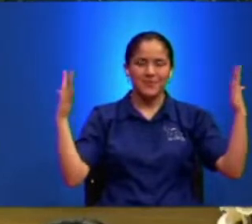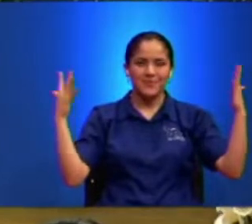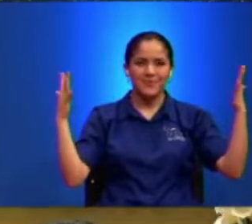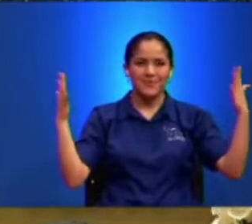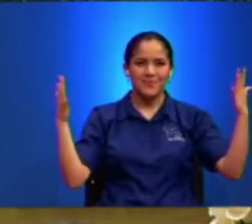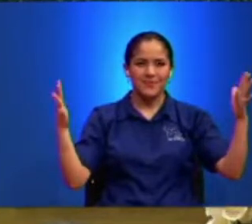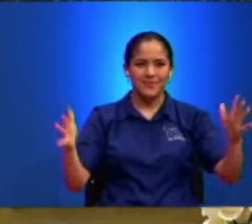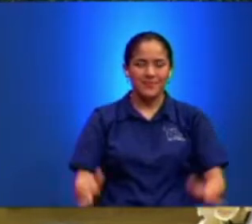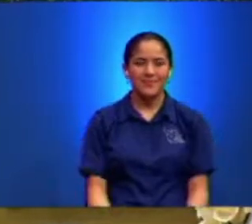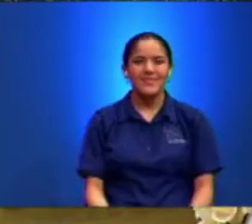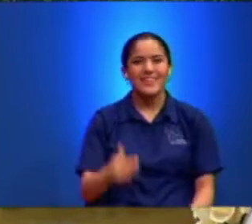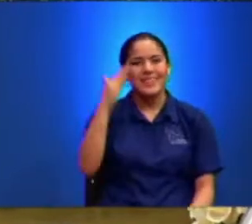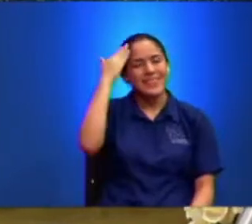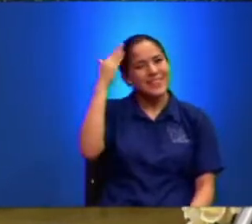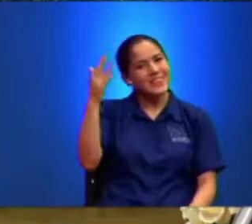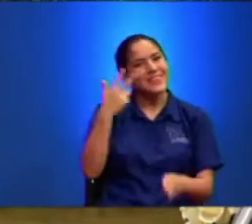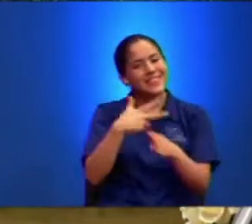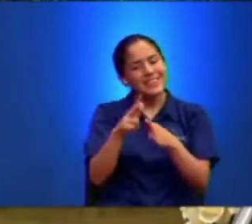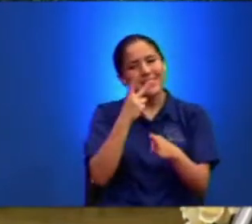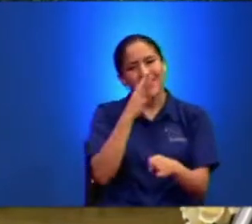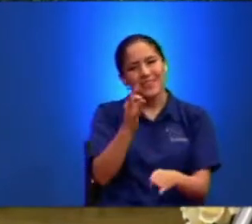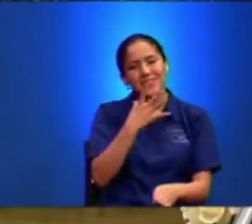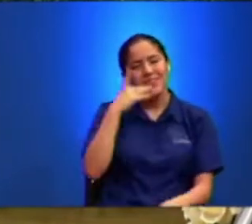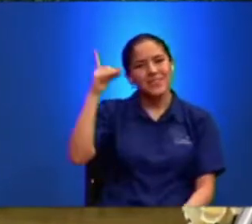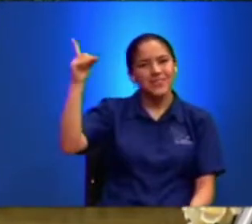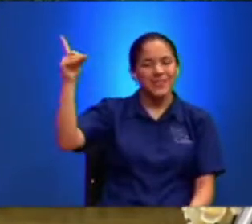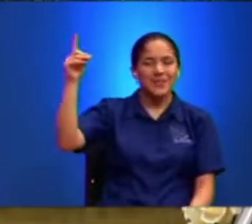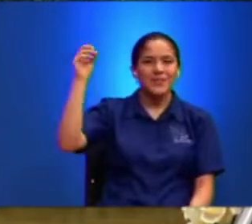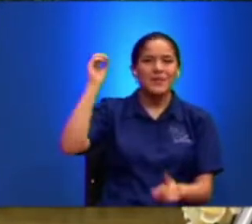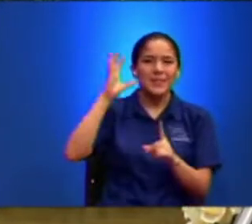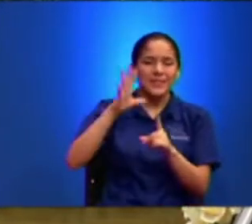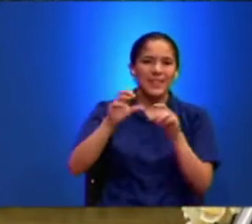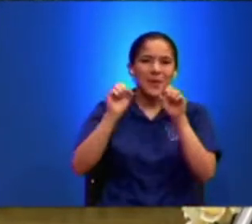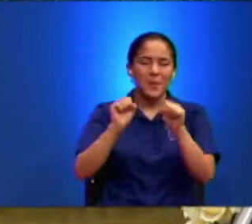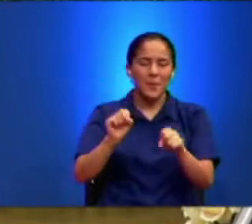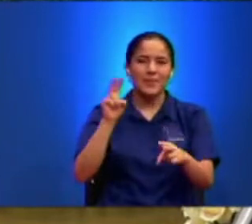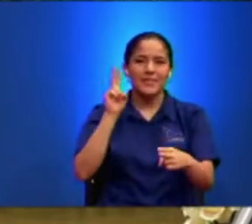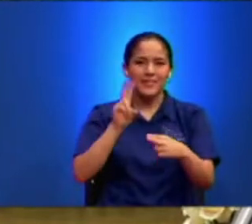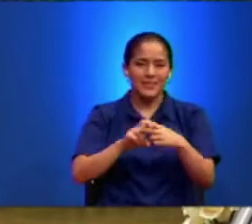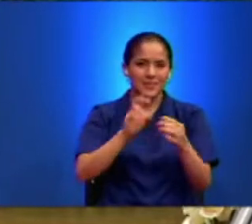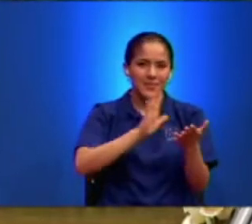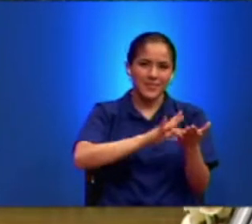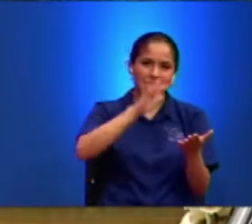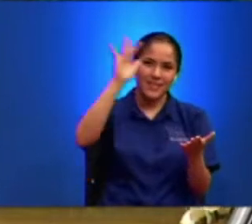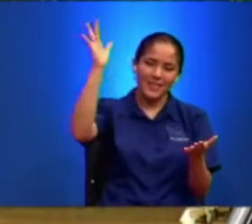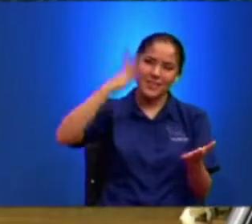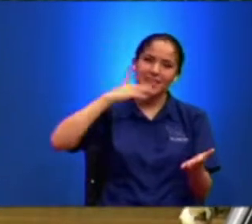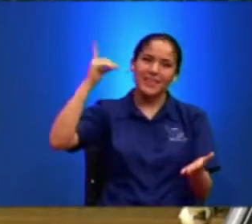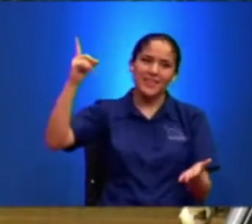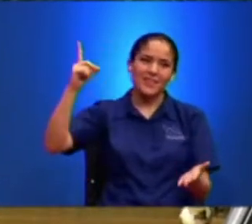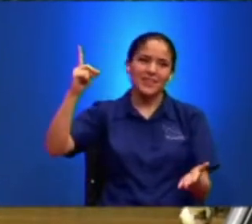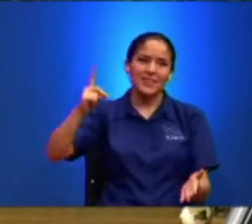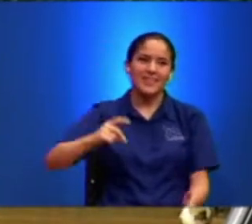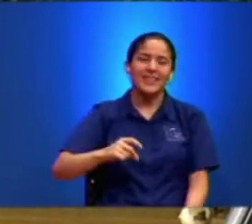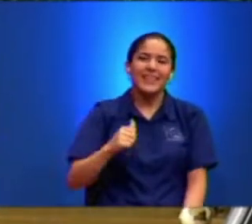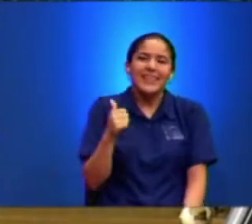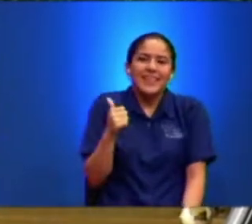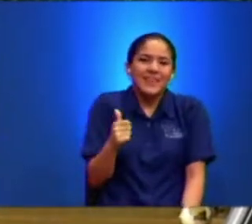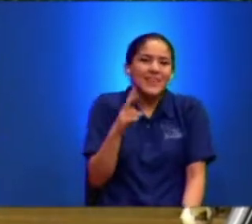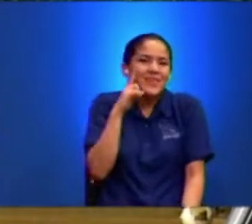Buenas tardes hermanos, hermanas pueden tomar su lugar por favor Gloria a Dios, que bueno verlos